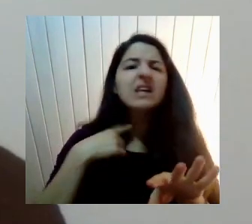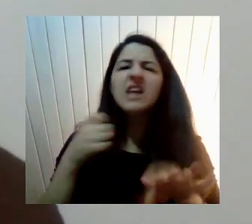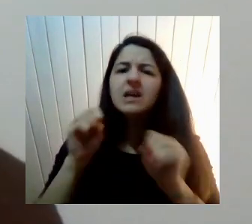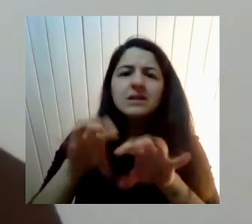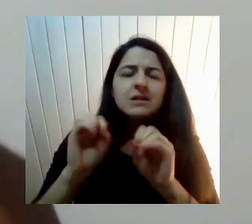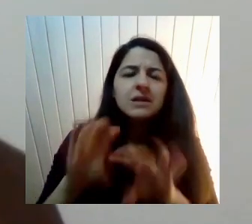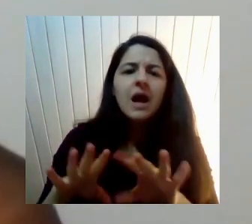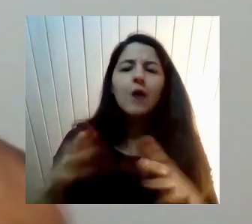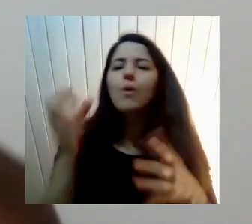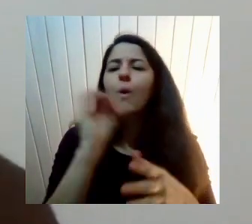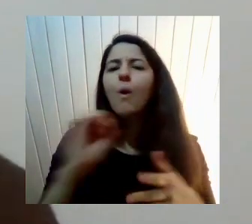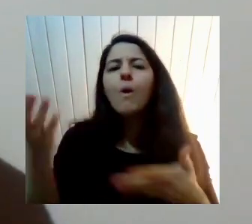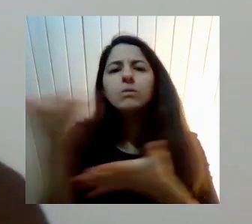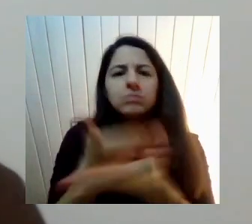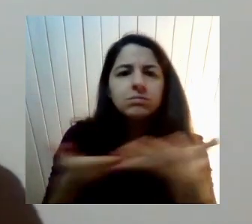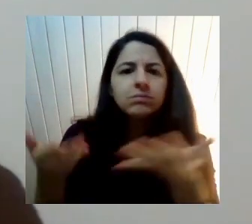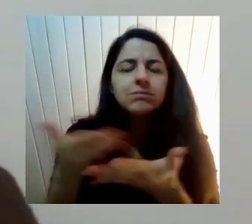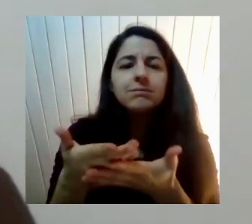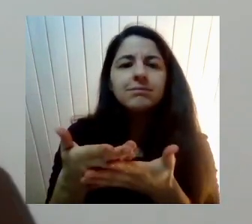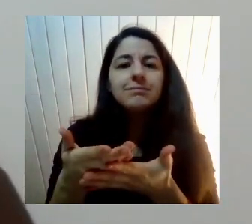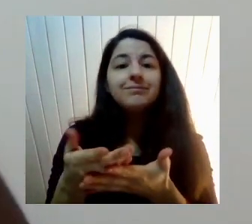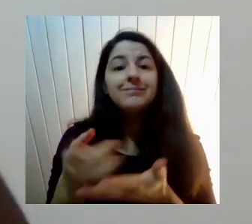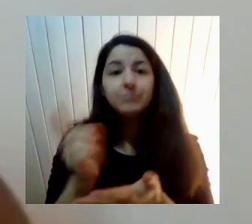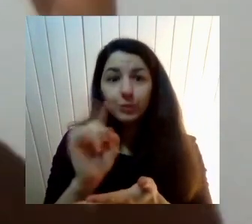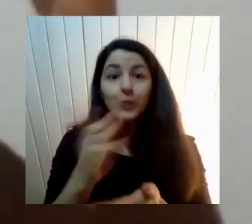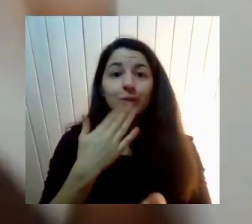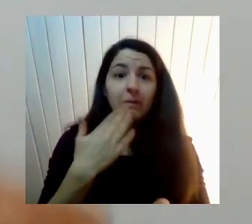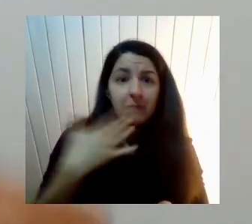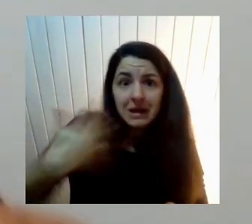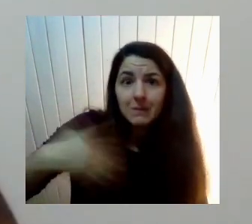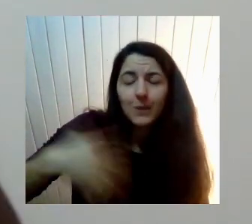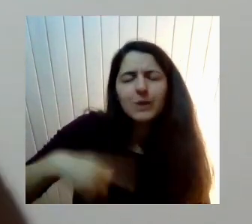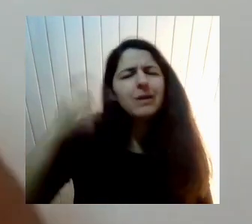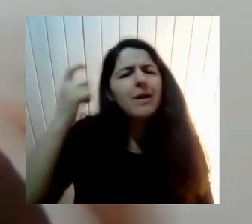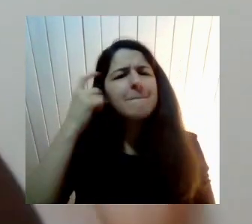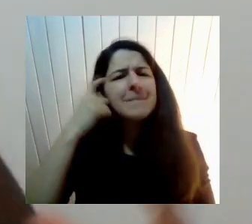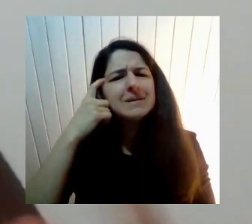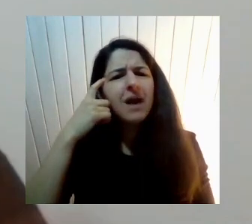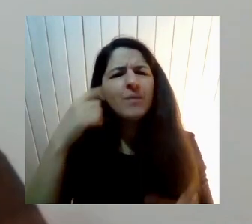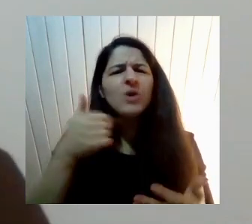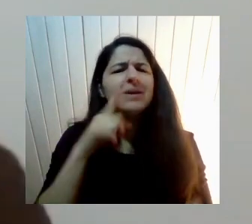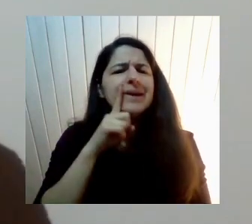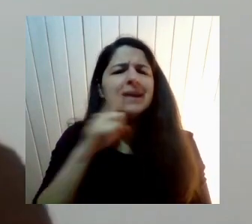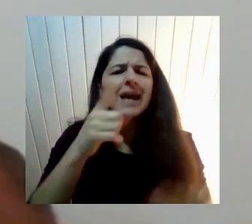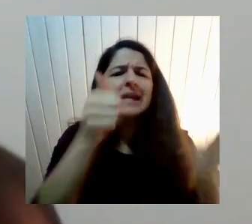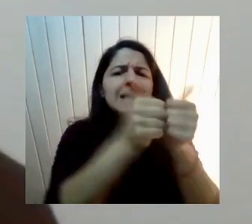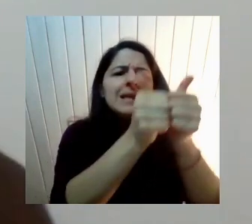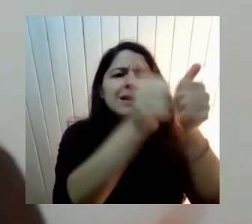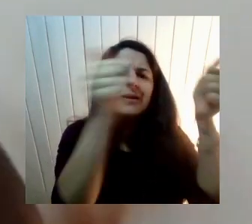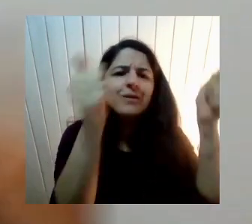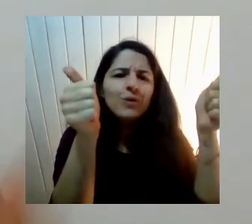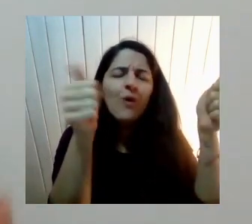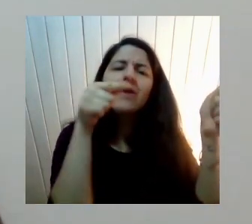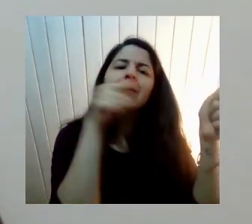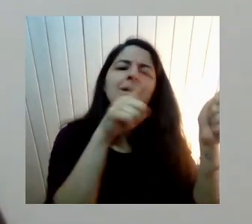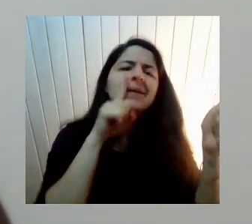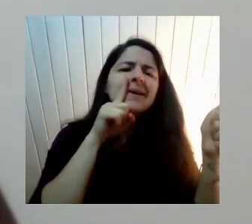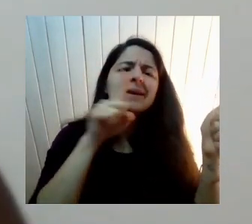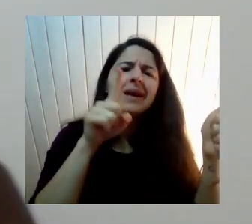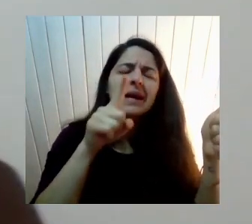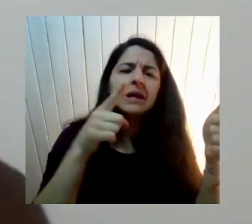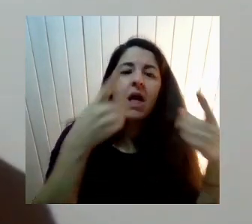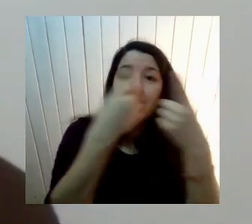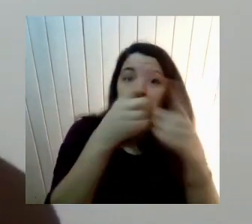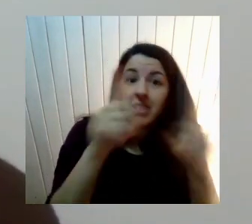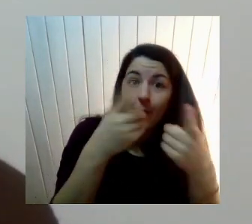Sino también Cómo pensamos La institución Cuáles son su jerarquía Cuáles son sus modos Cuáles son sus formas Democráticas O no democráticas